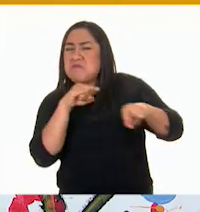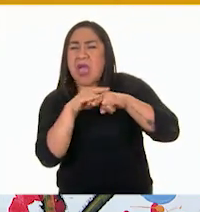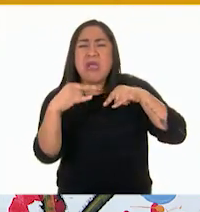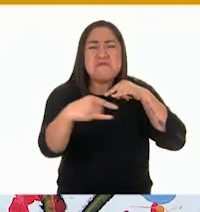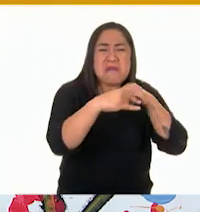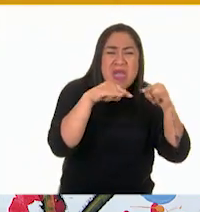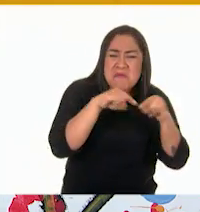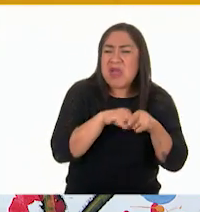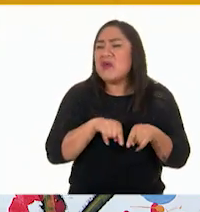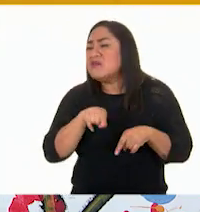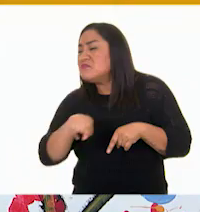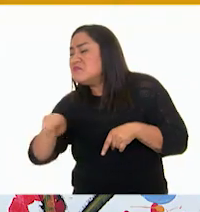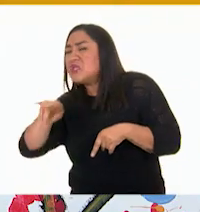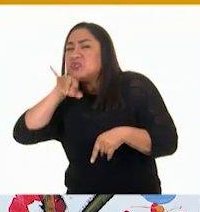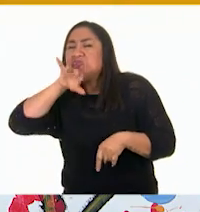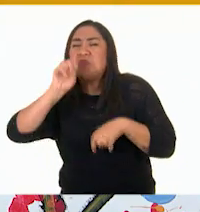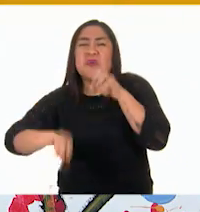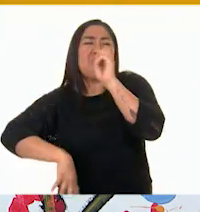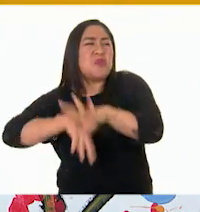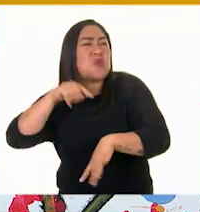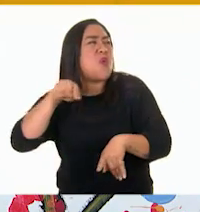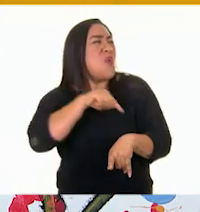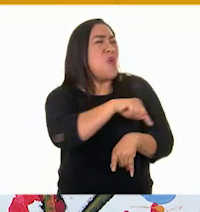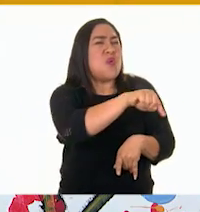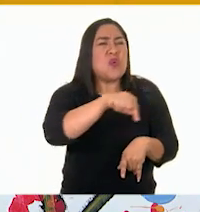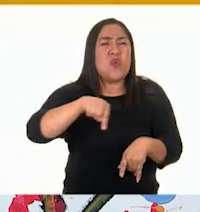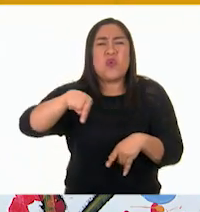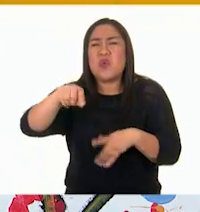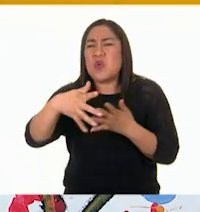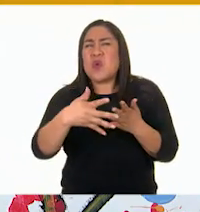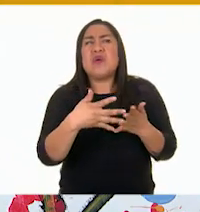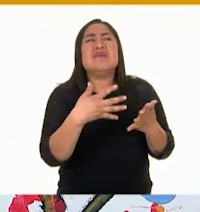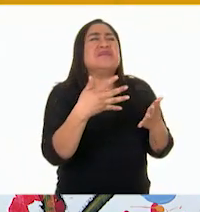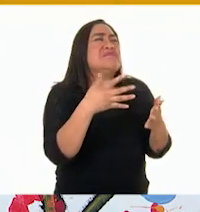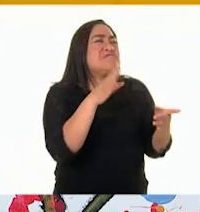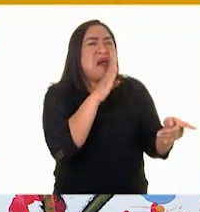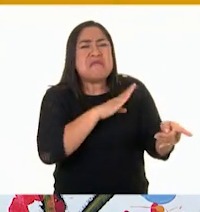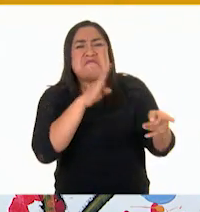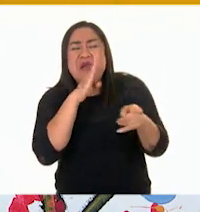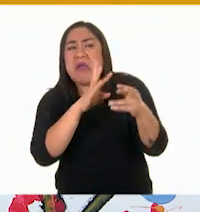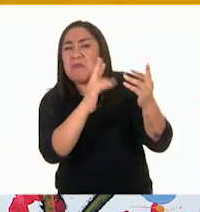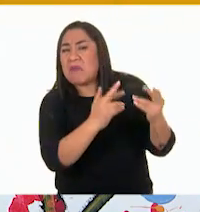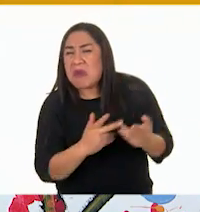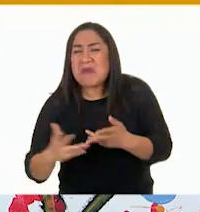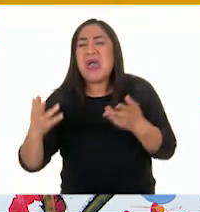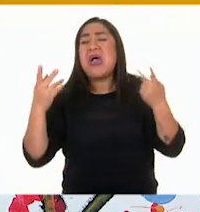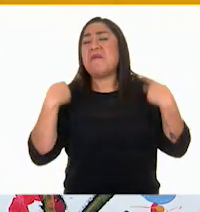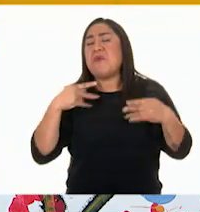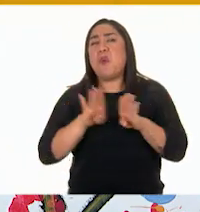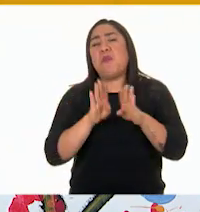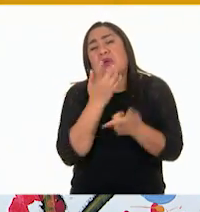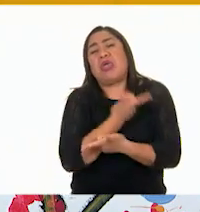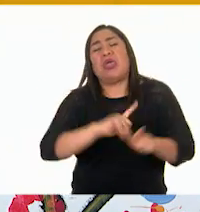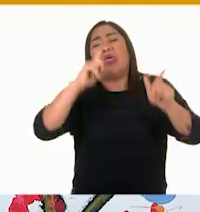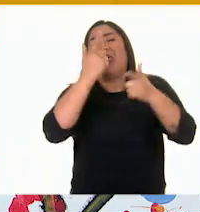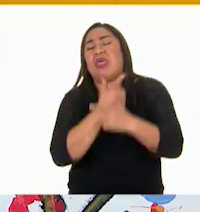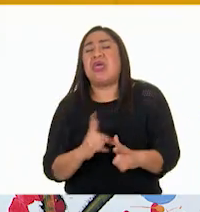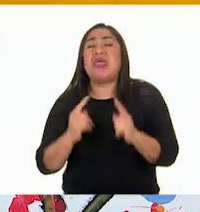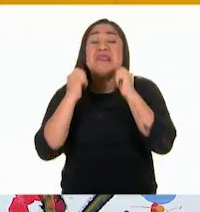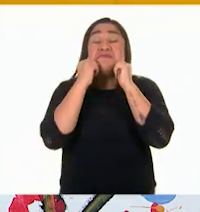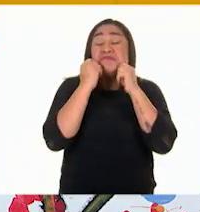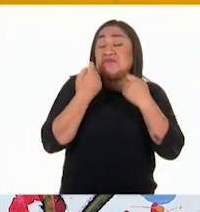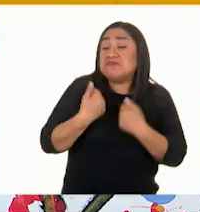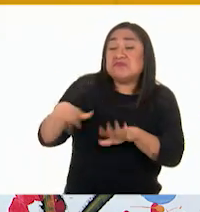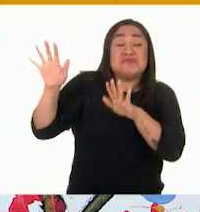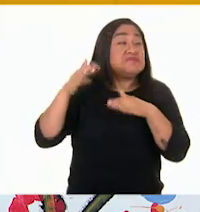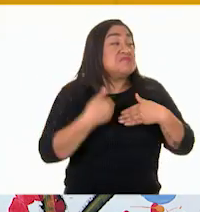lugares sucios por todos lados y todo descompuesto, cada quien haciendo lo que quiere, sin importar si